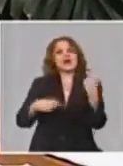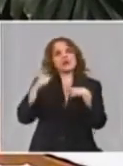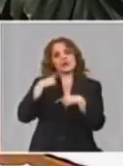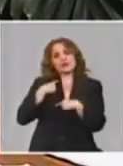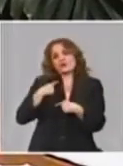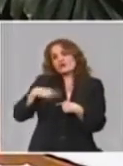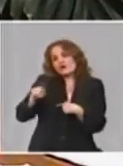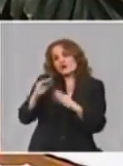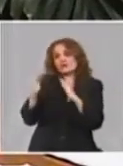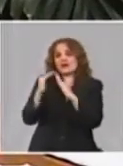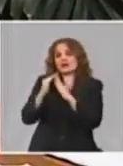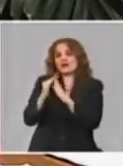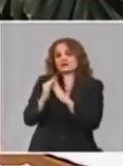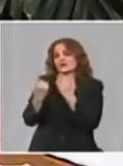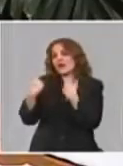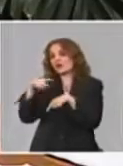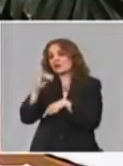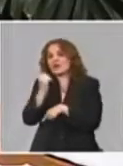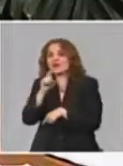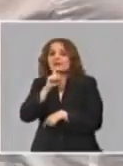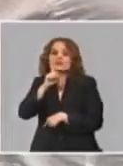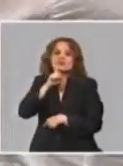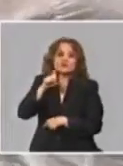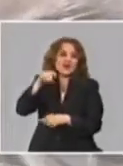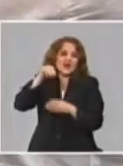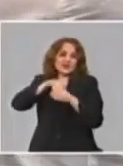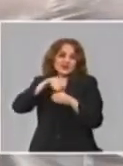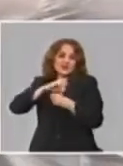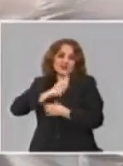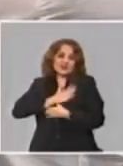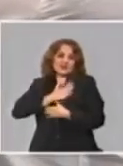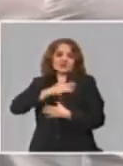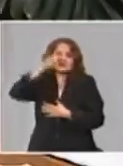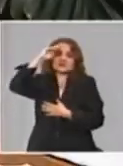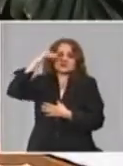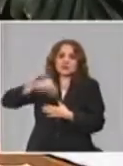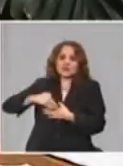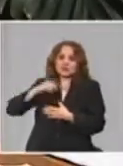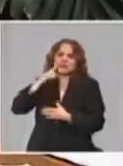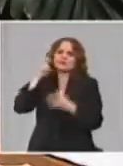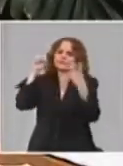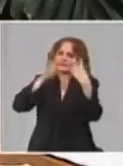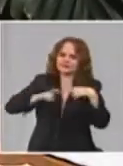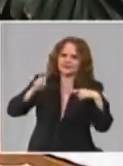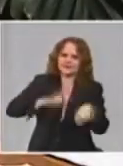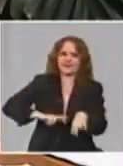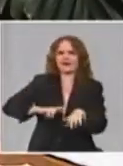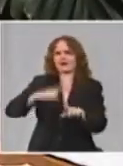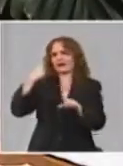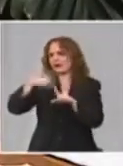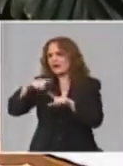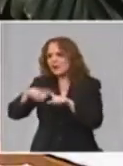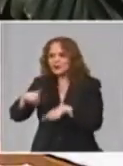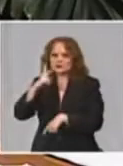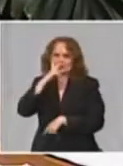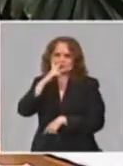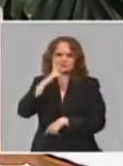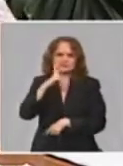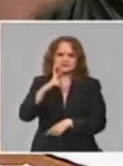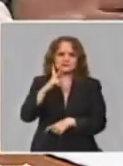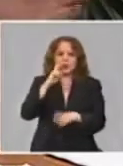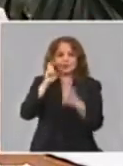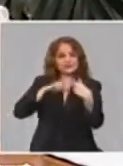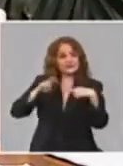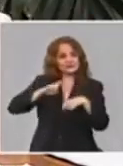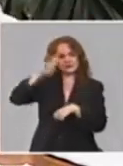que las vamos a seguir con más, muchas más investigaciones, más intervenciones, investigaciones médicas, digo, e